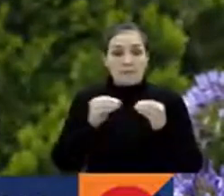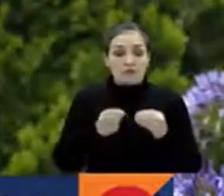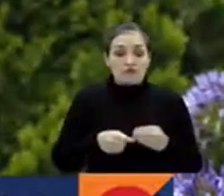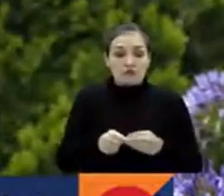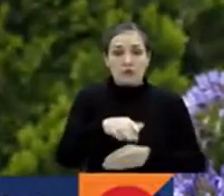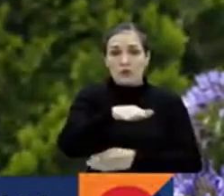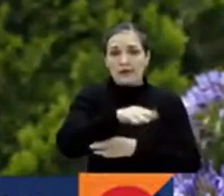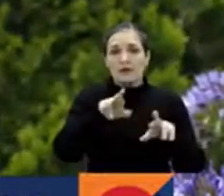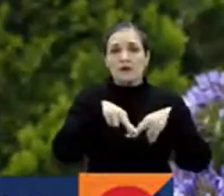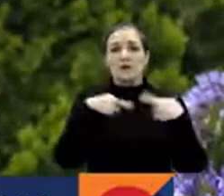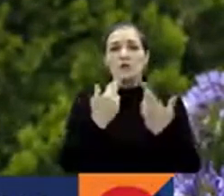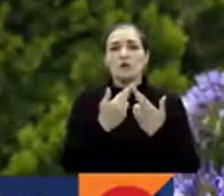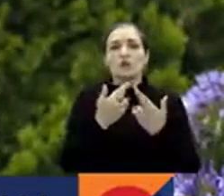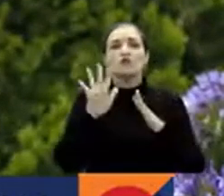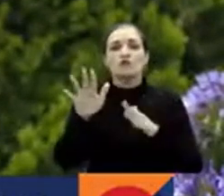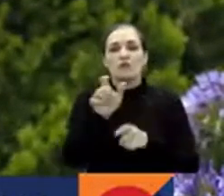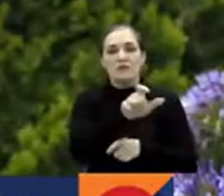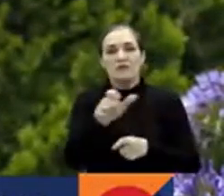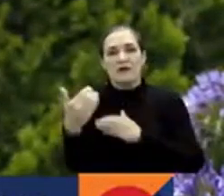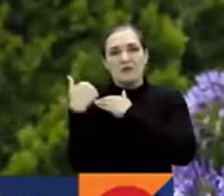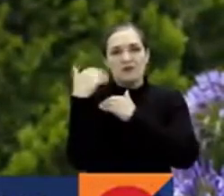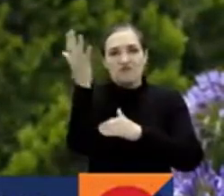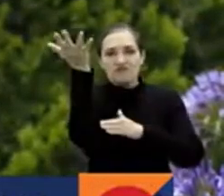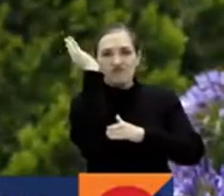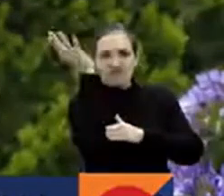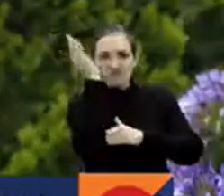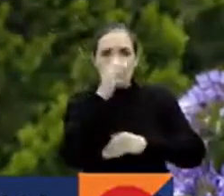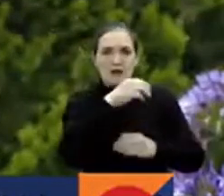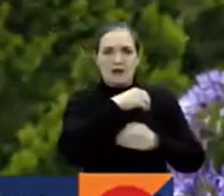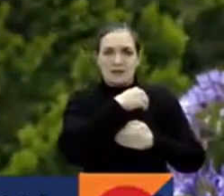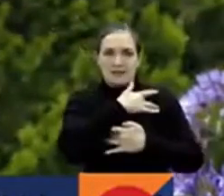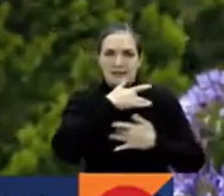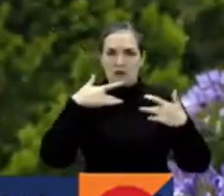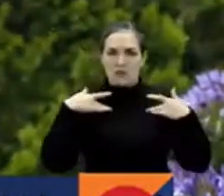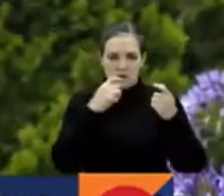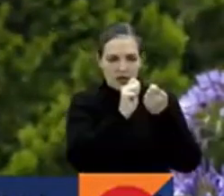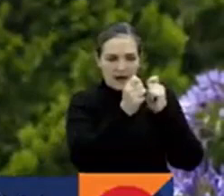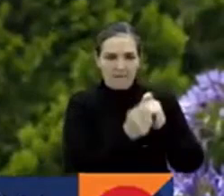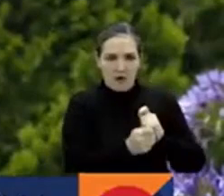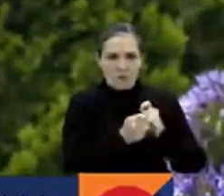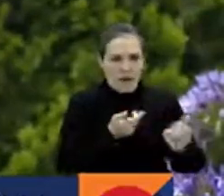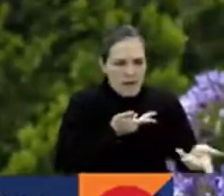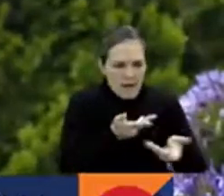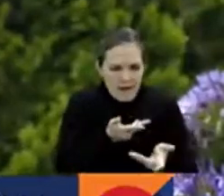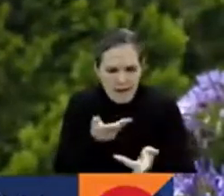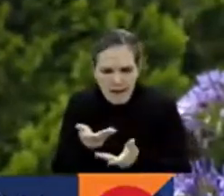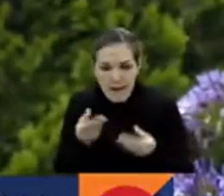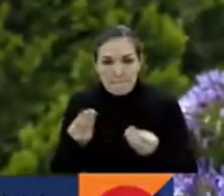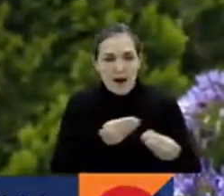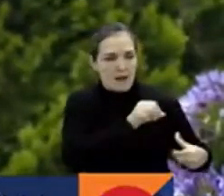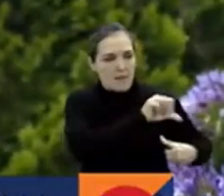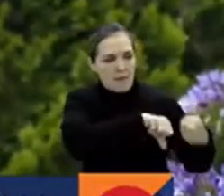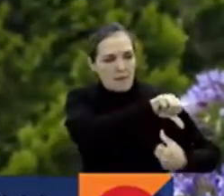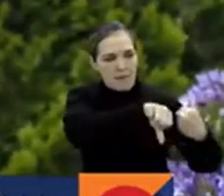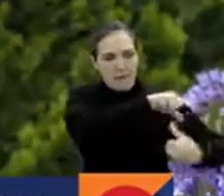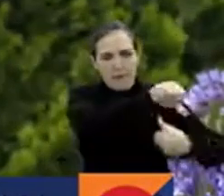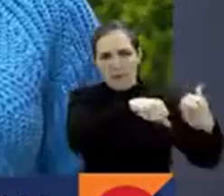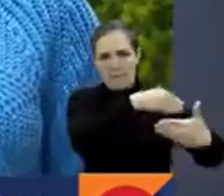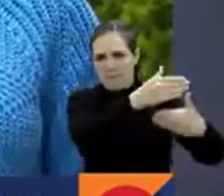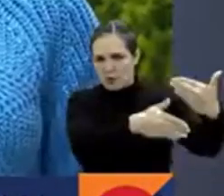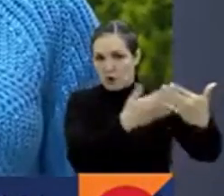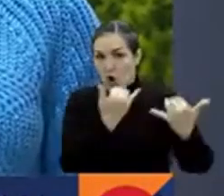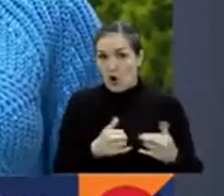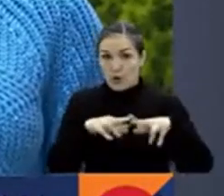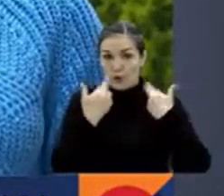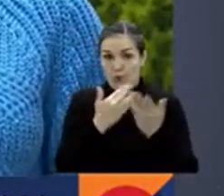reunión... ...con los ponentes del proyecto de la reforma a la salud para terminar de concertar el tema... ...y que inicia así su trámite en el legislativo. Por el momento está la